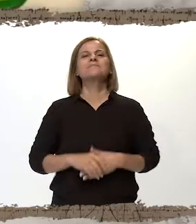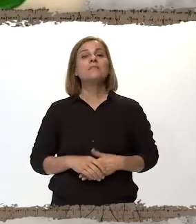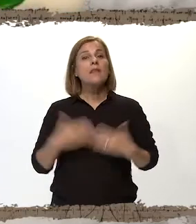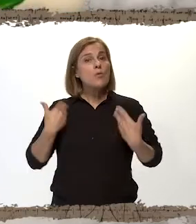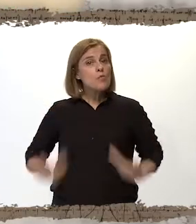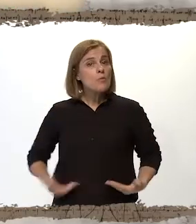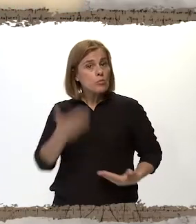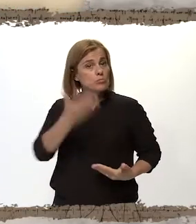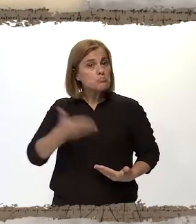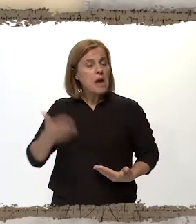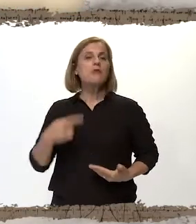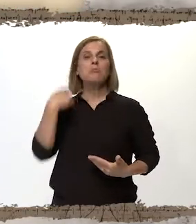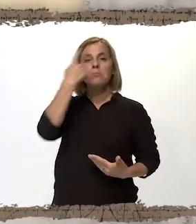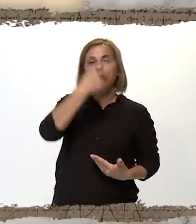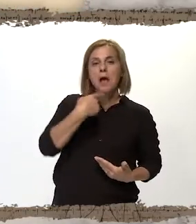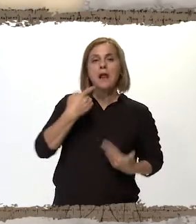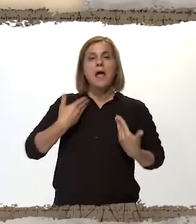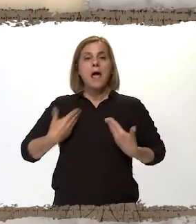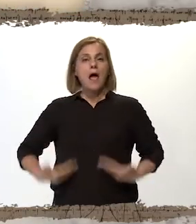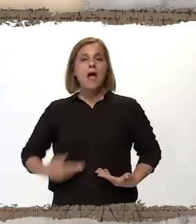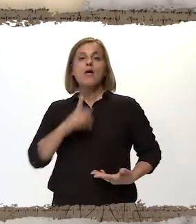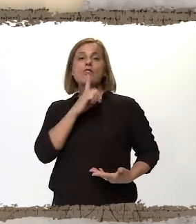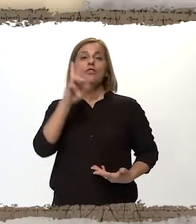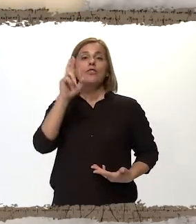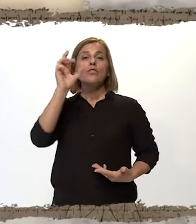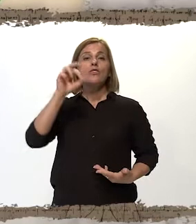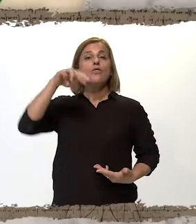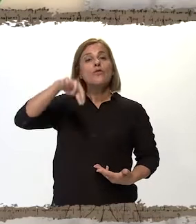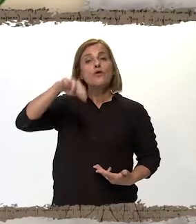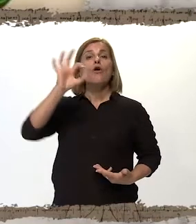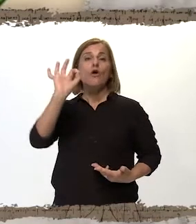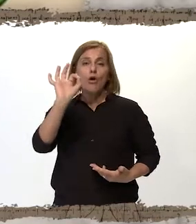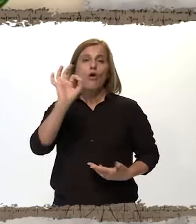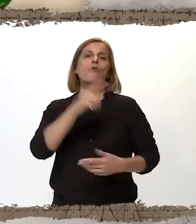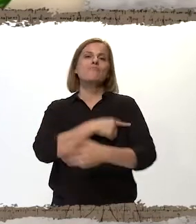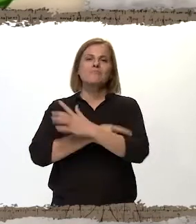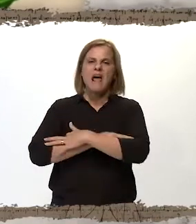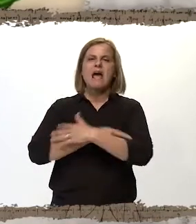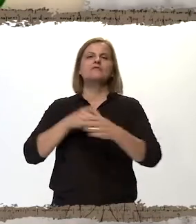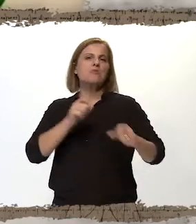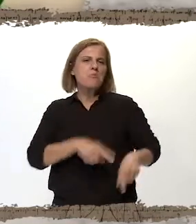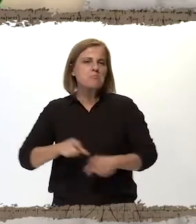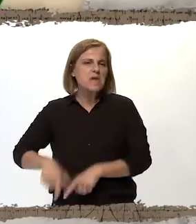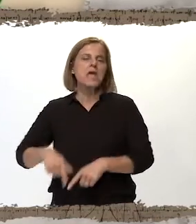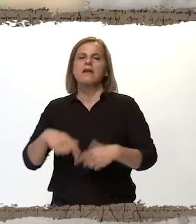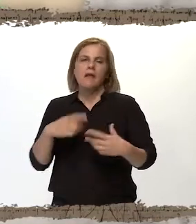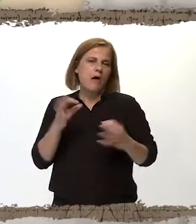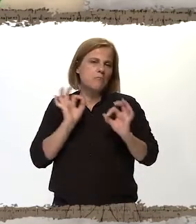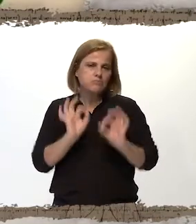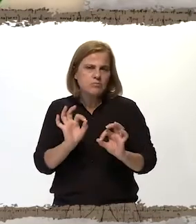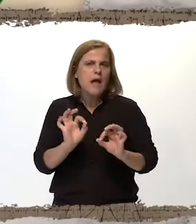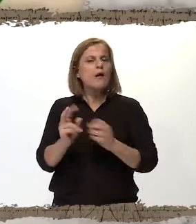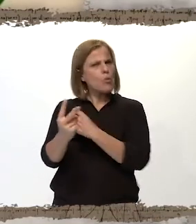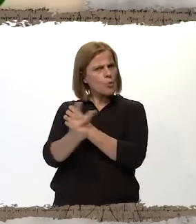el cuerpo humano. Tiene cara, tronco, brazos, codos, piernas y rodillas. El cuerpo humano hay que